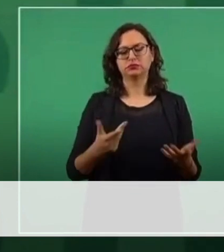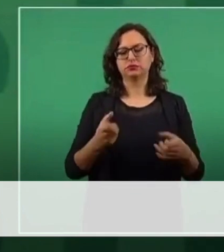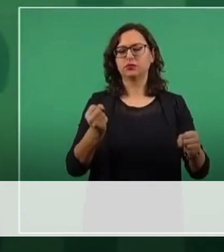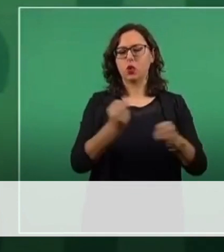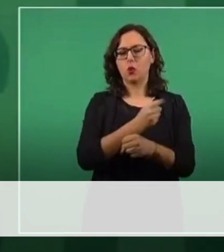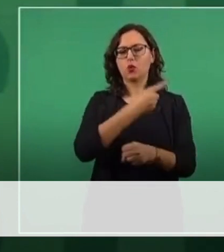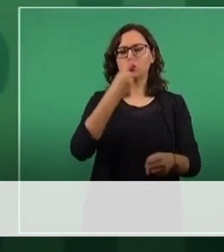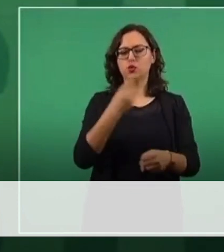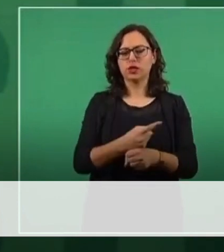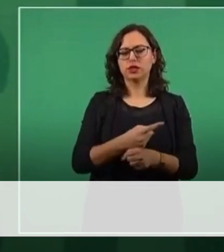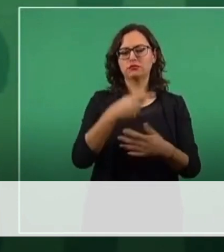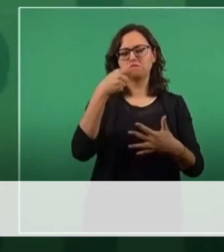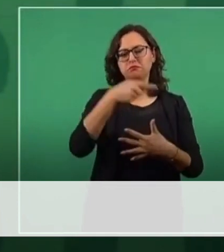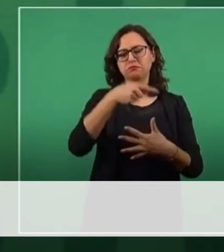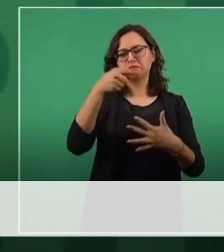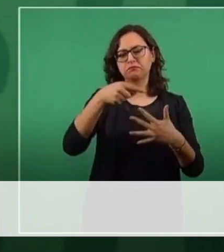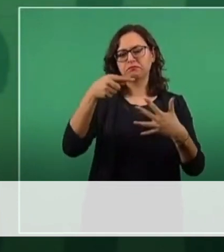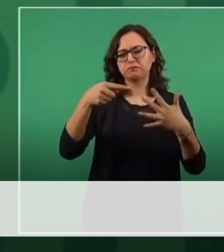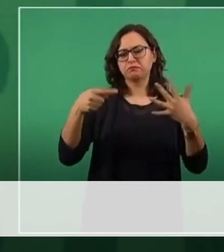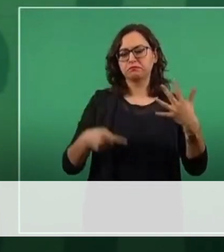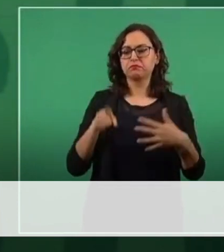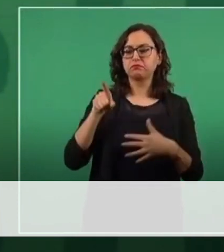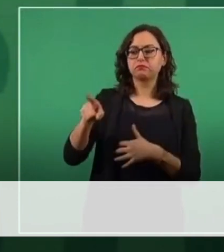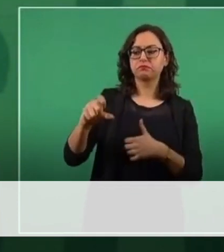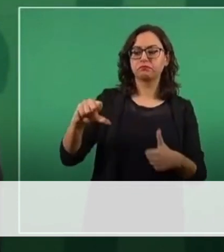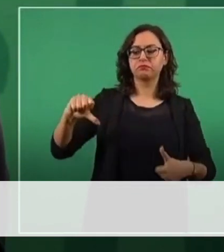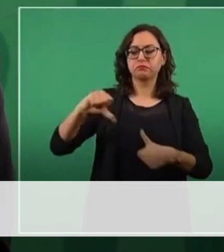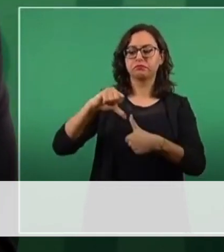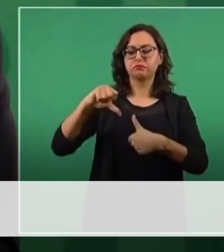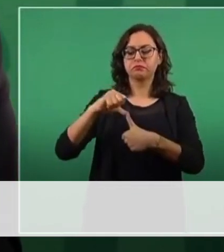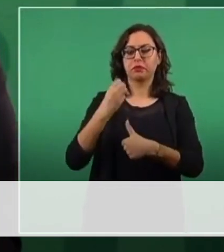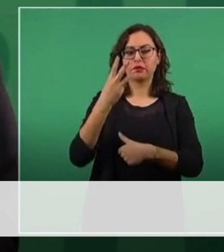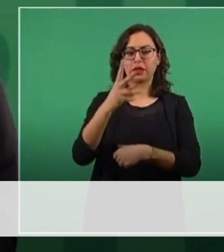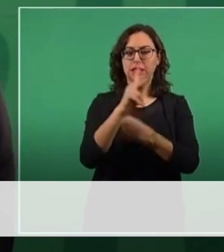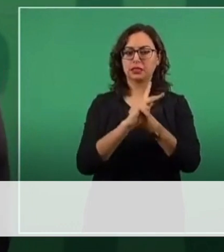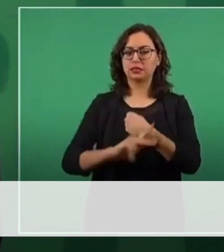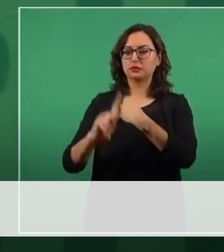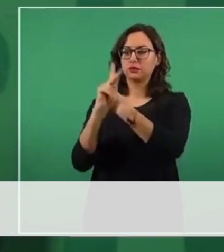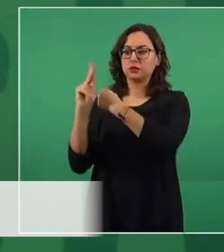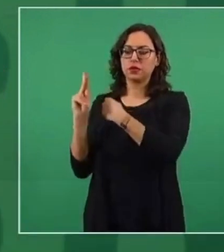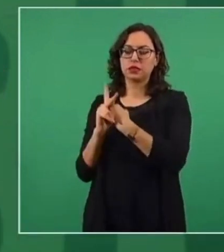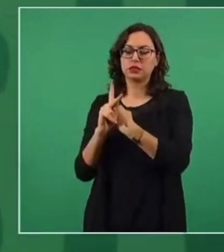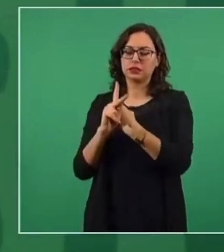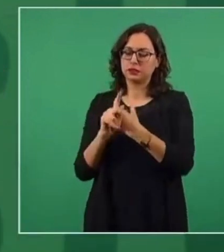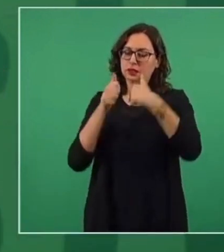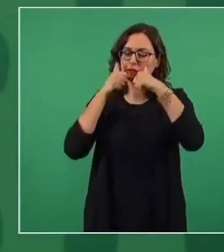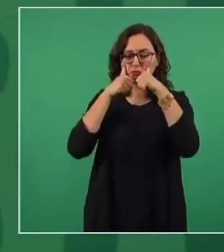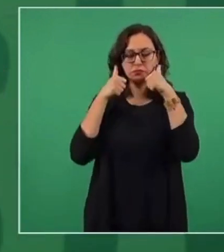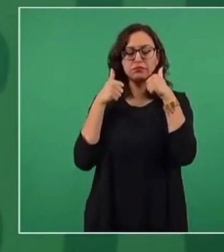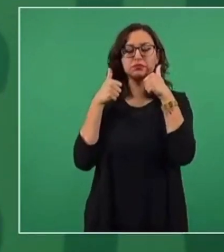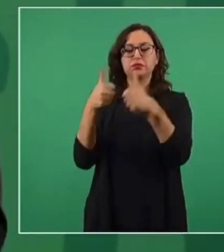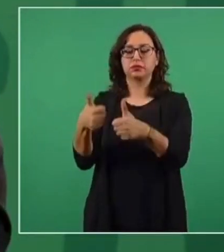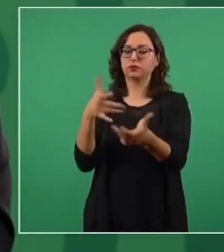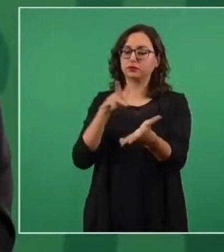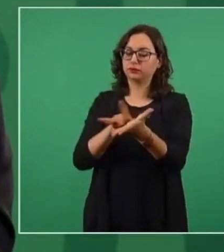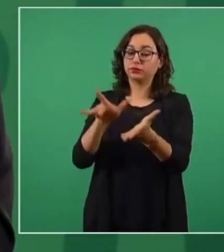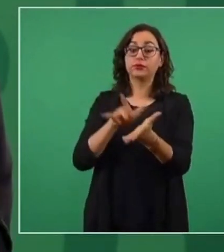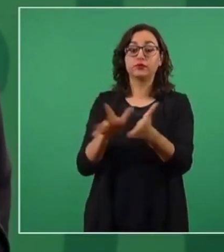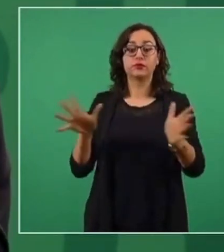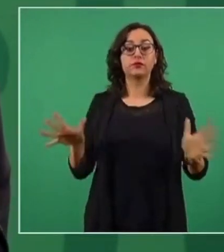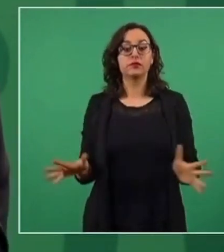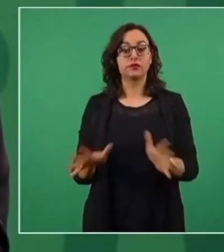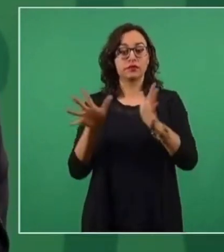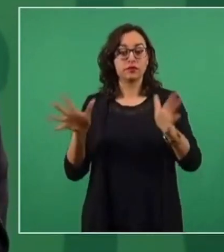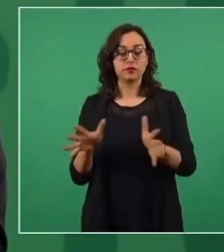presidente, en los tres países de Centroamérica que más nos interesan en este momento para efectos del